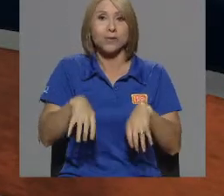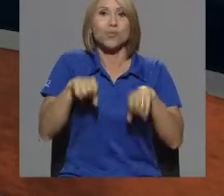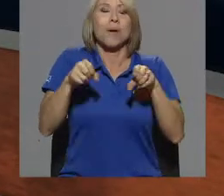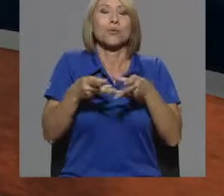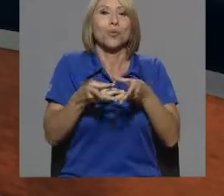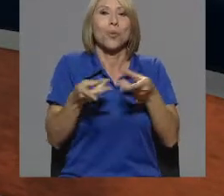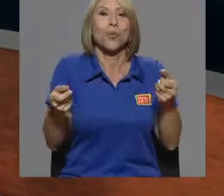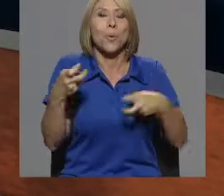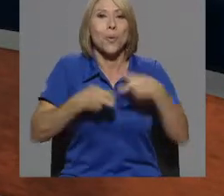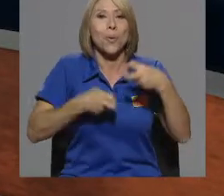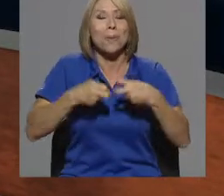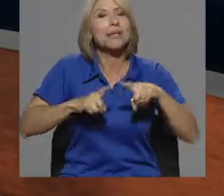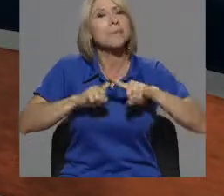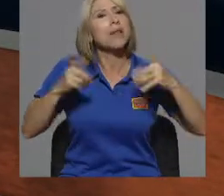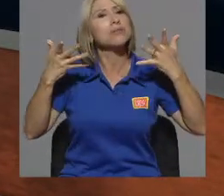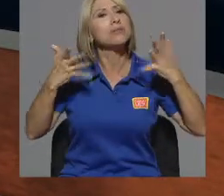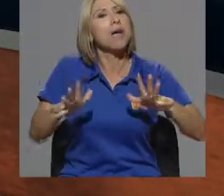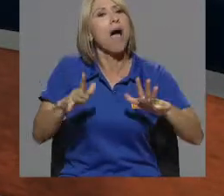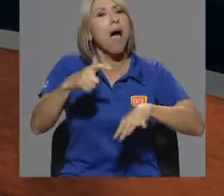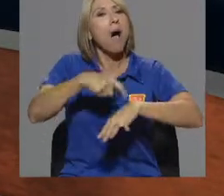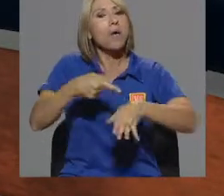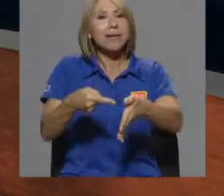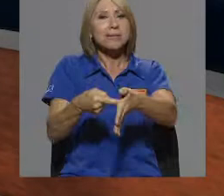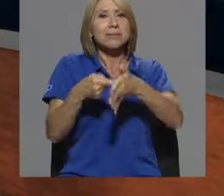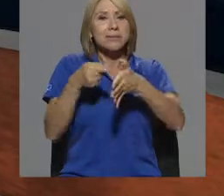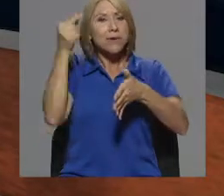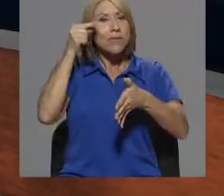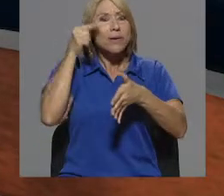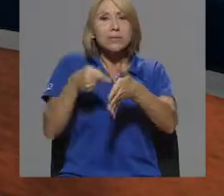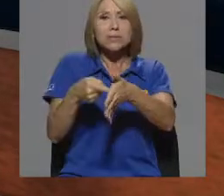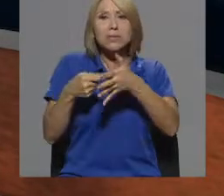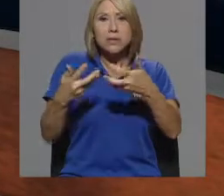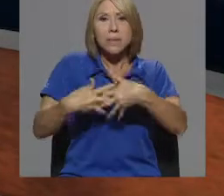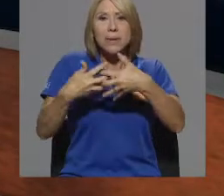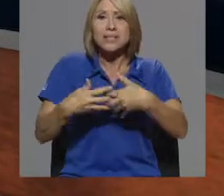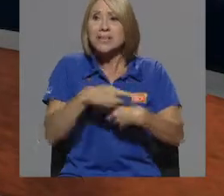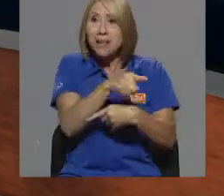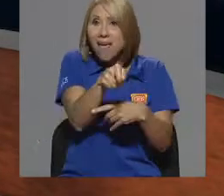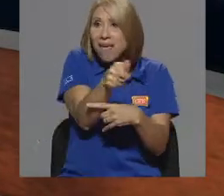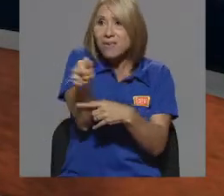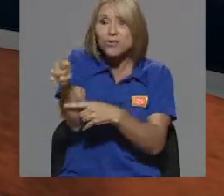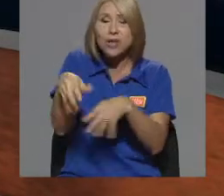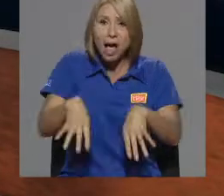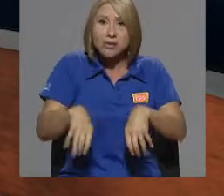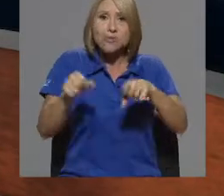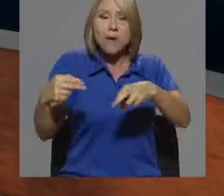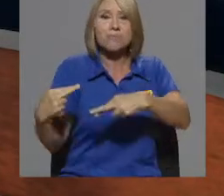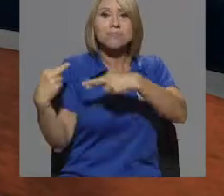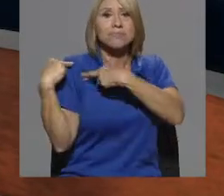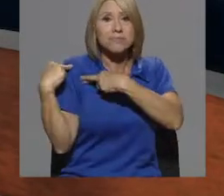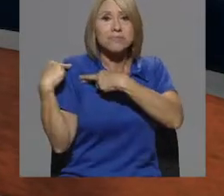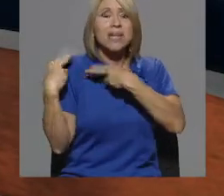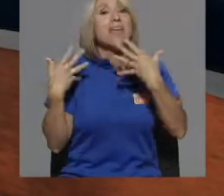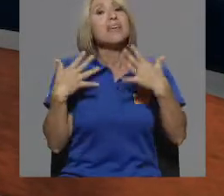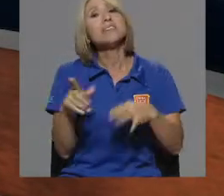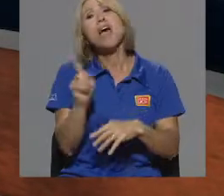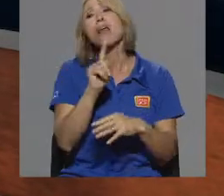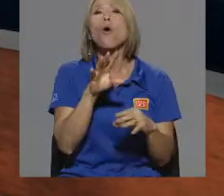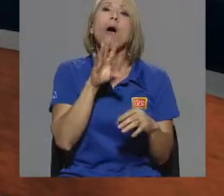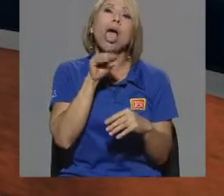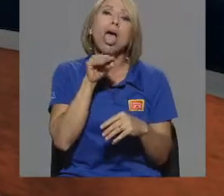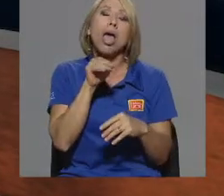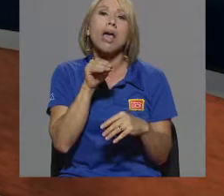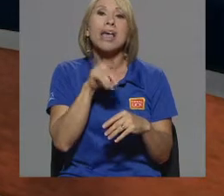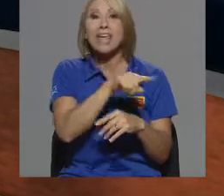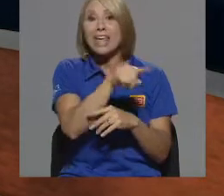solución de los problemas. Pero ya es hora de exigir a los gobiernos y a las empresas que asuman la propia y dejen el TLL